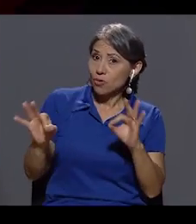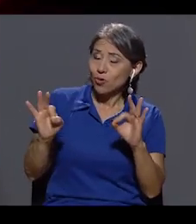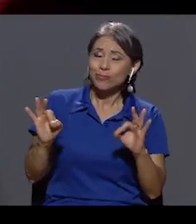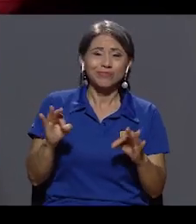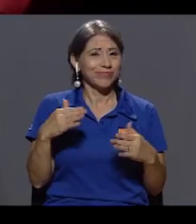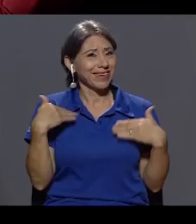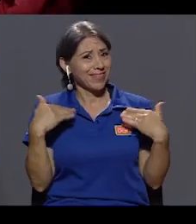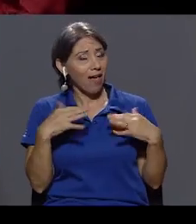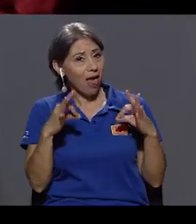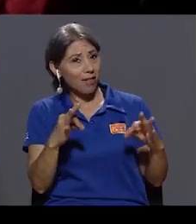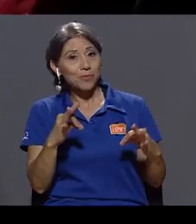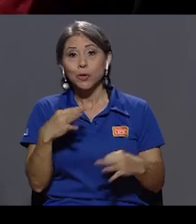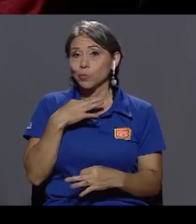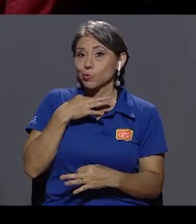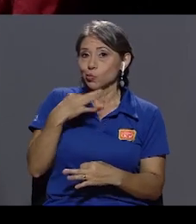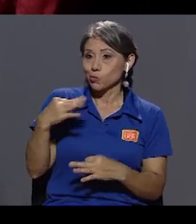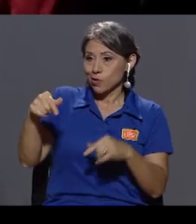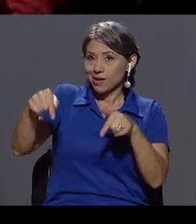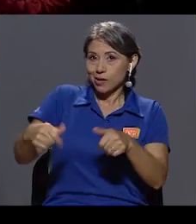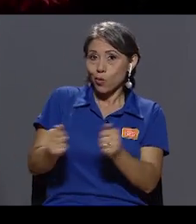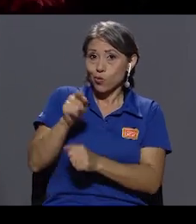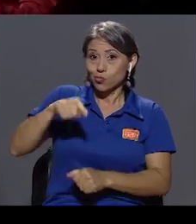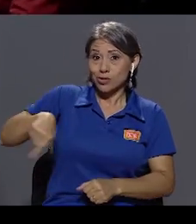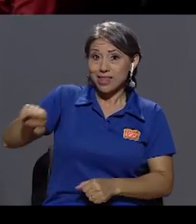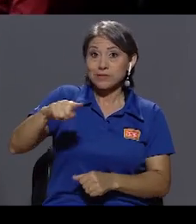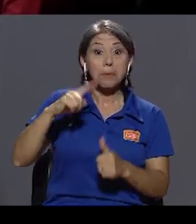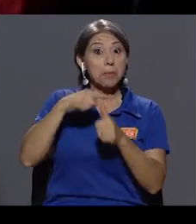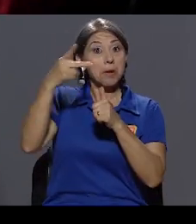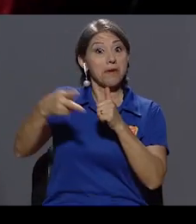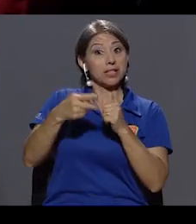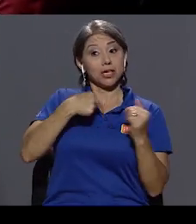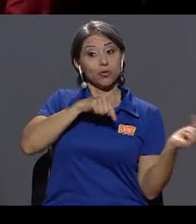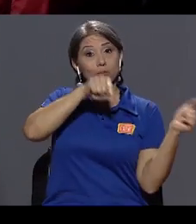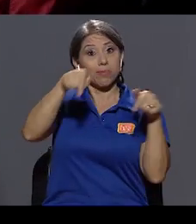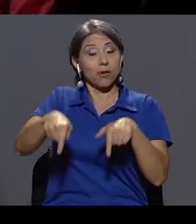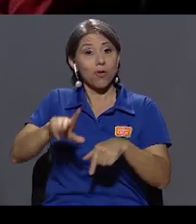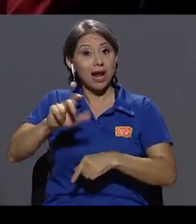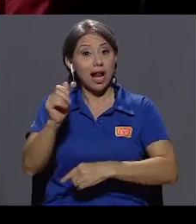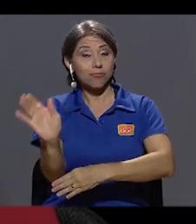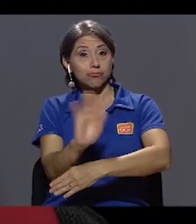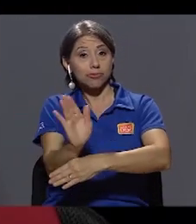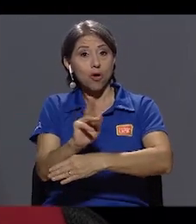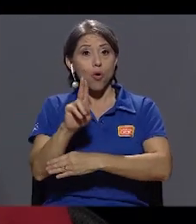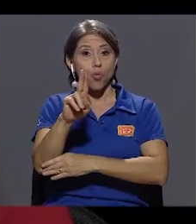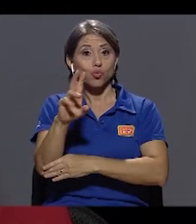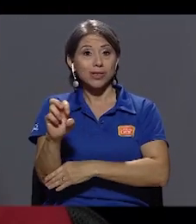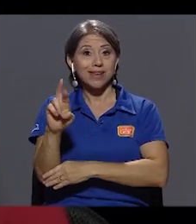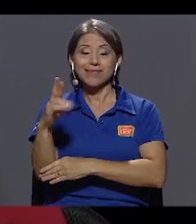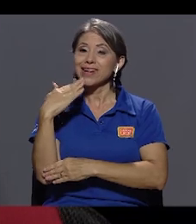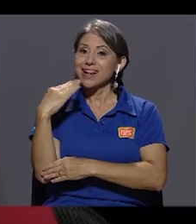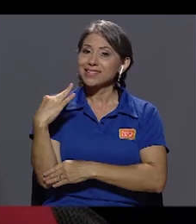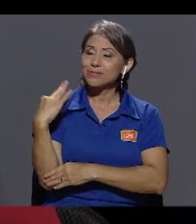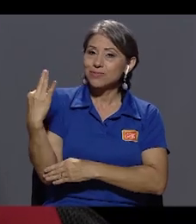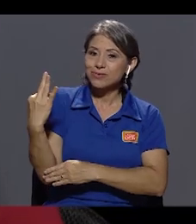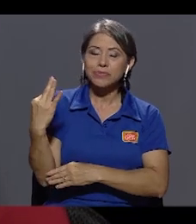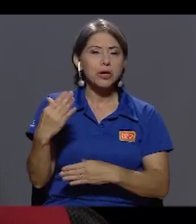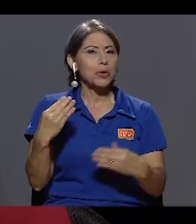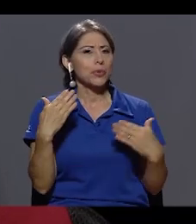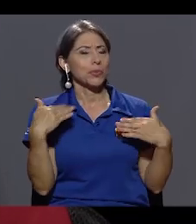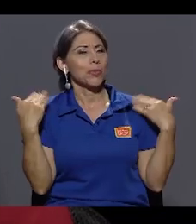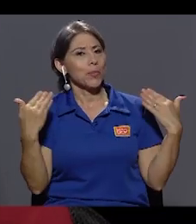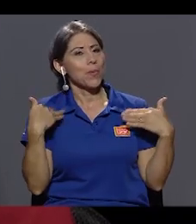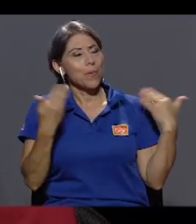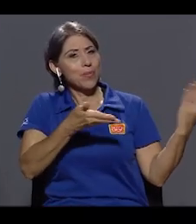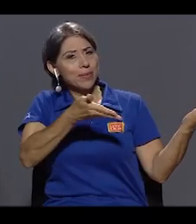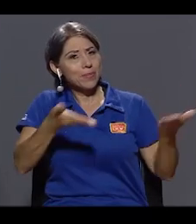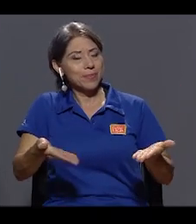Encantado, encantado. Mucho gusto, ¿verdad? Estar aquí con ustedes. Es la primera vez que vengo a este canal de la UCR, así que gracias de verdad por la invitación. Súper contento